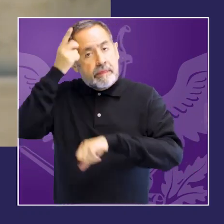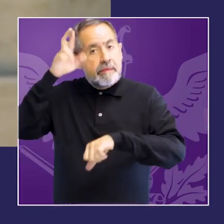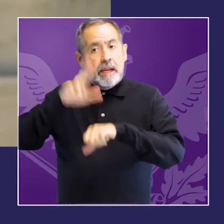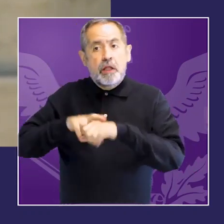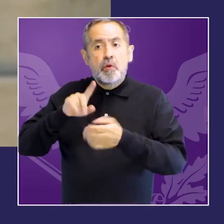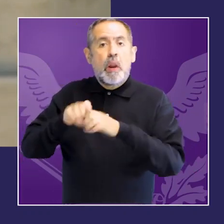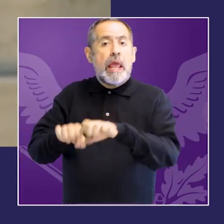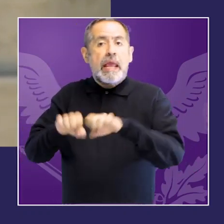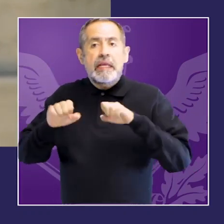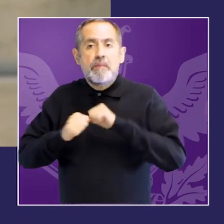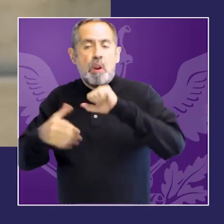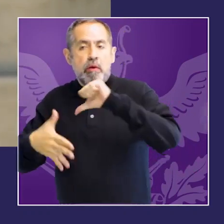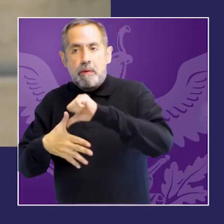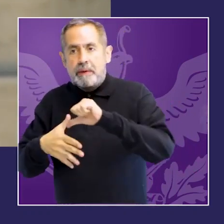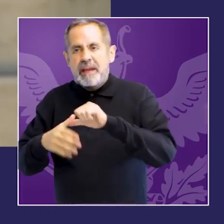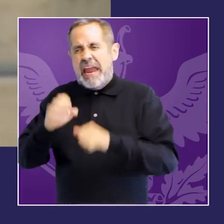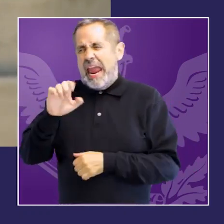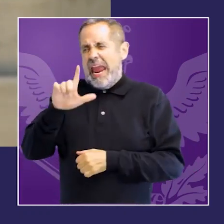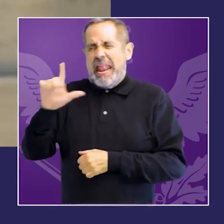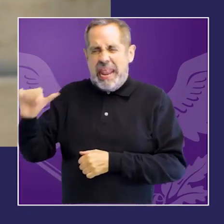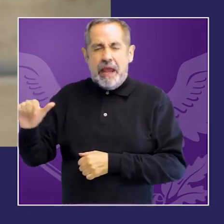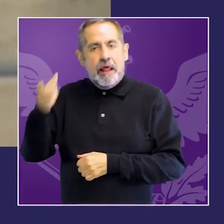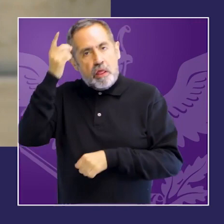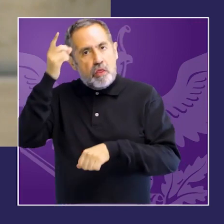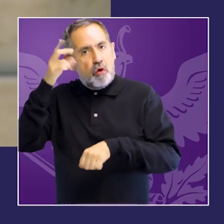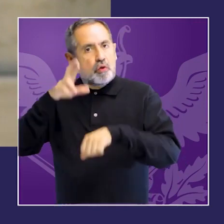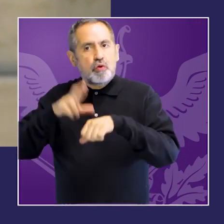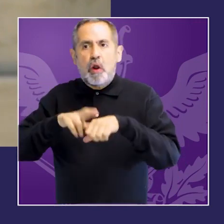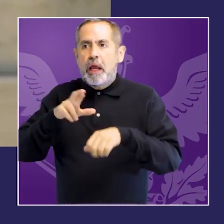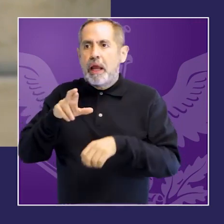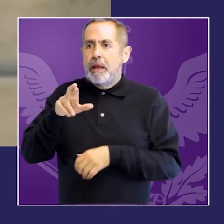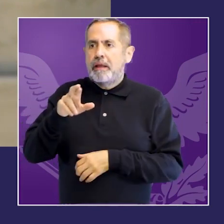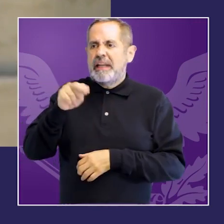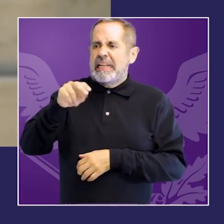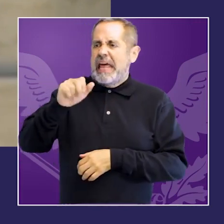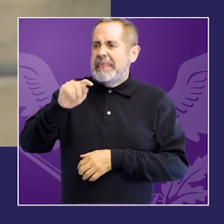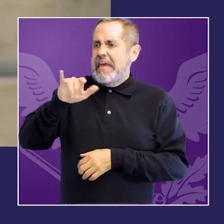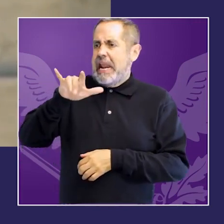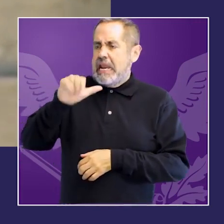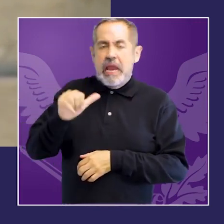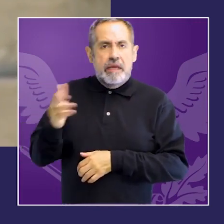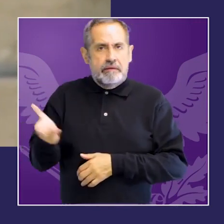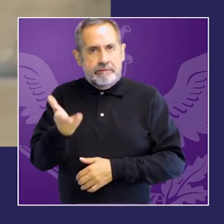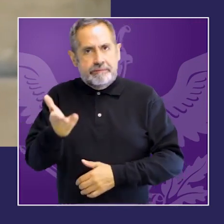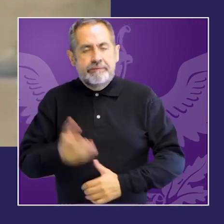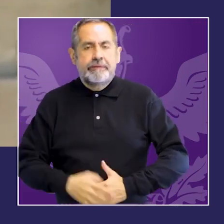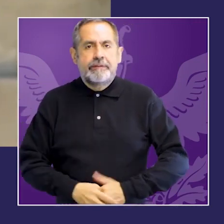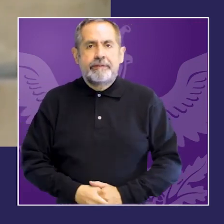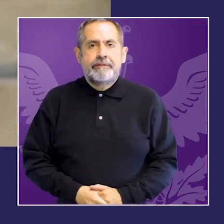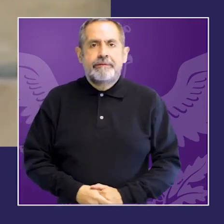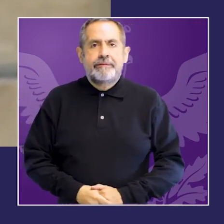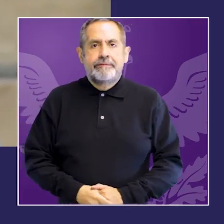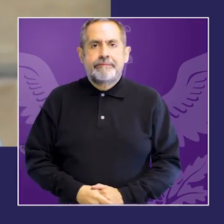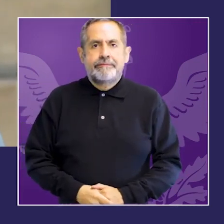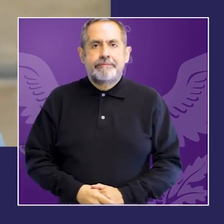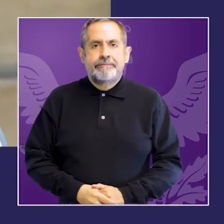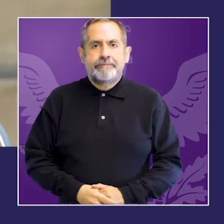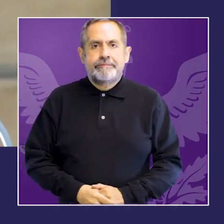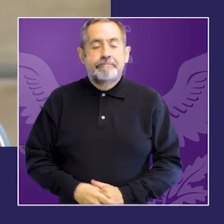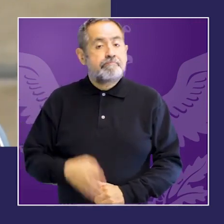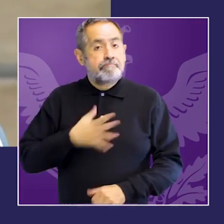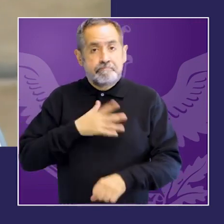Buenos Aires y dirijo una organización de la sociedad civil llamada ELA, que es parte de las instituciones